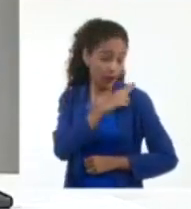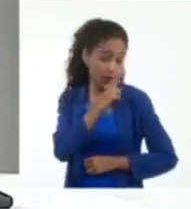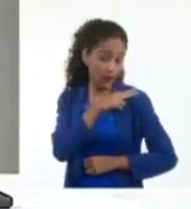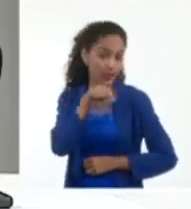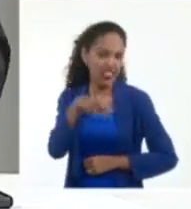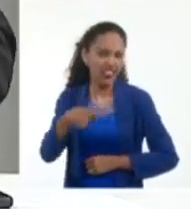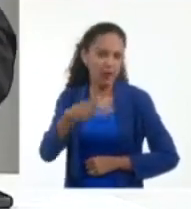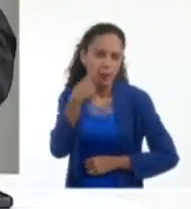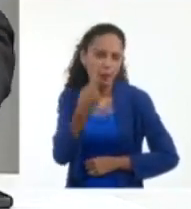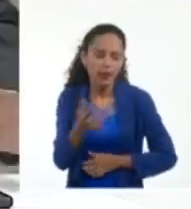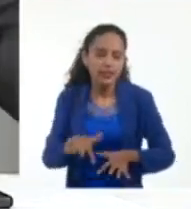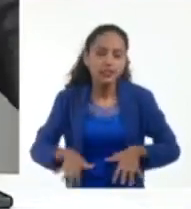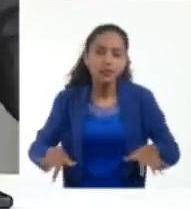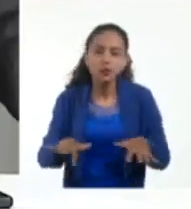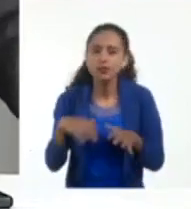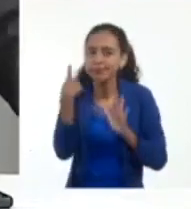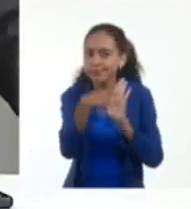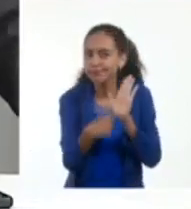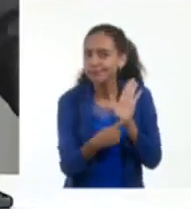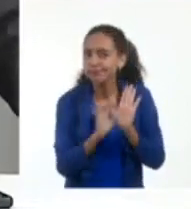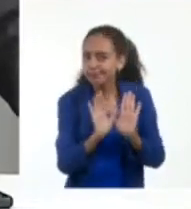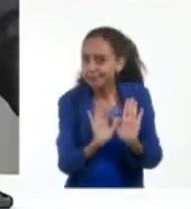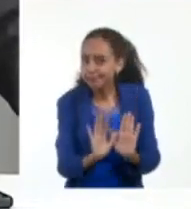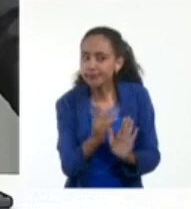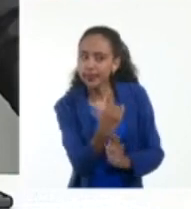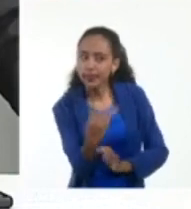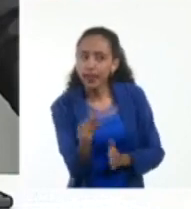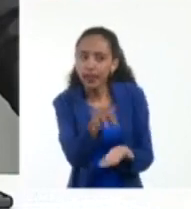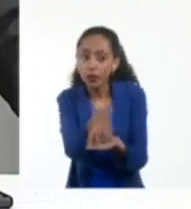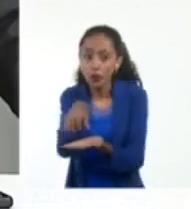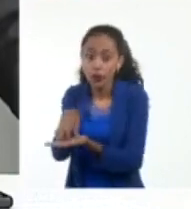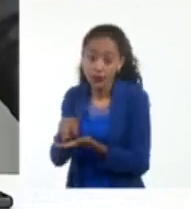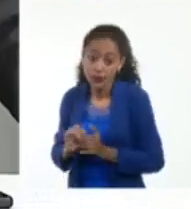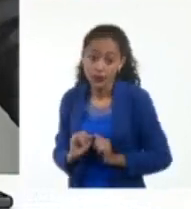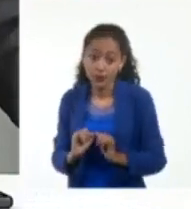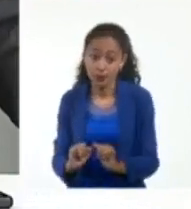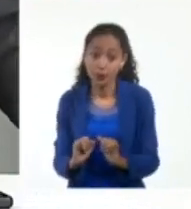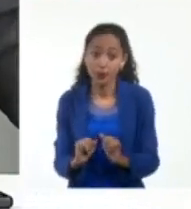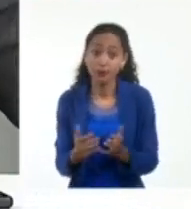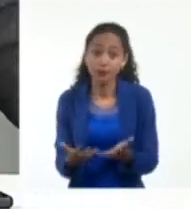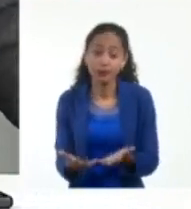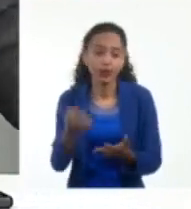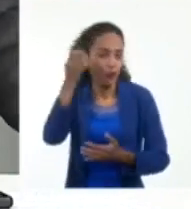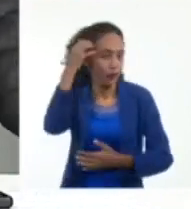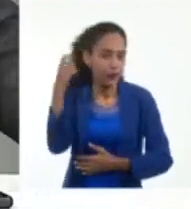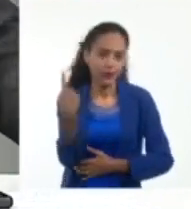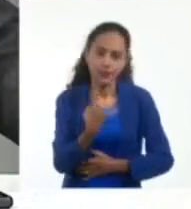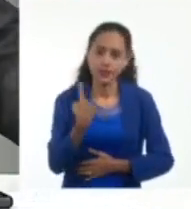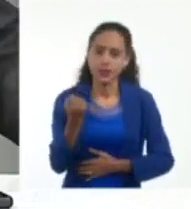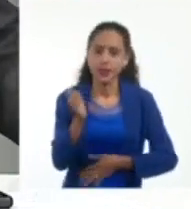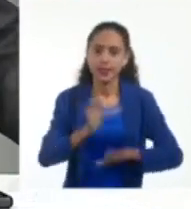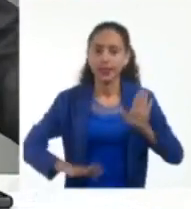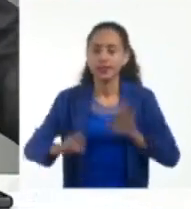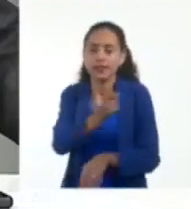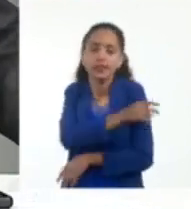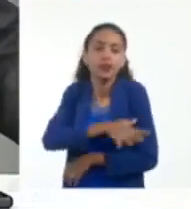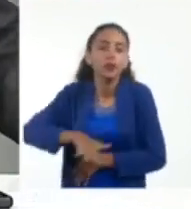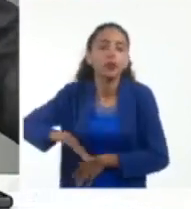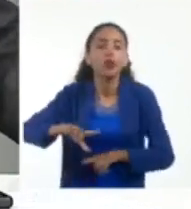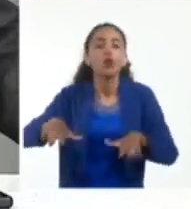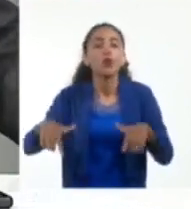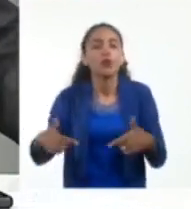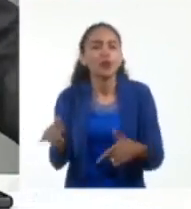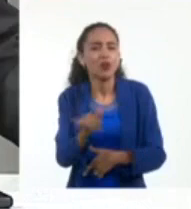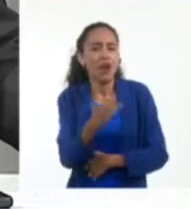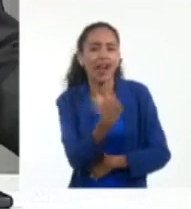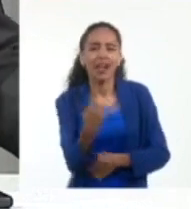deben apreciar la situación particular. Así lo transmitíamos a través de la nota del Estado Mayor Nacional de la Defensa Civil y cumplir también